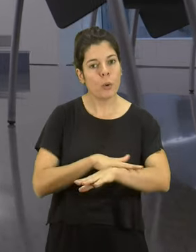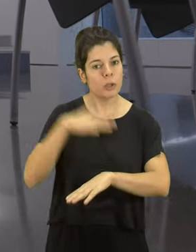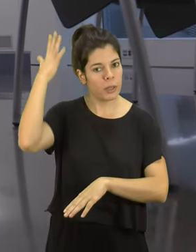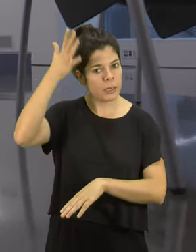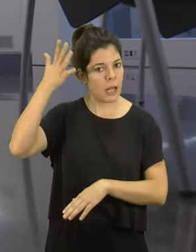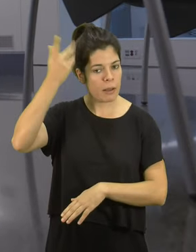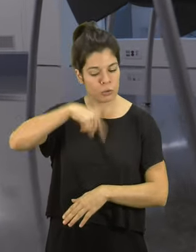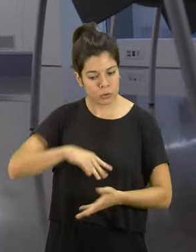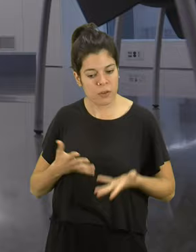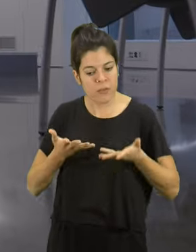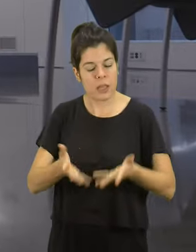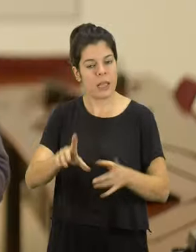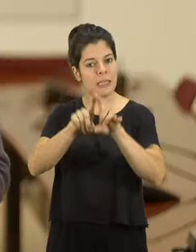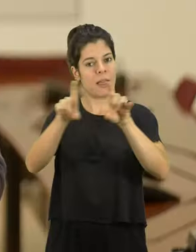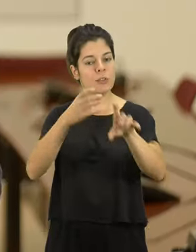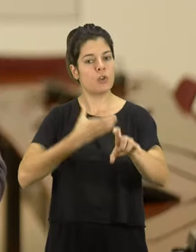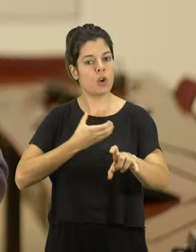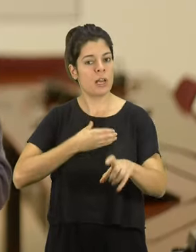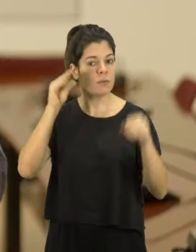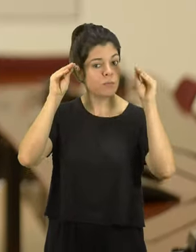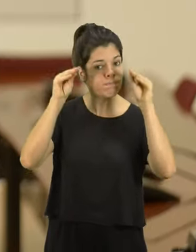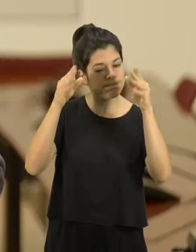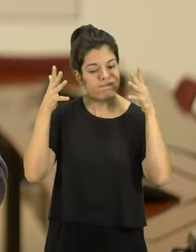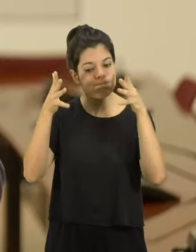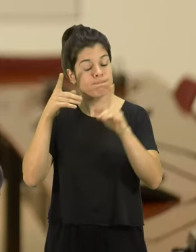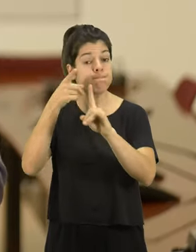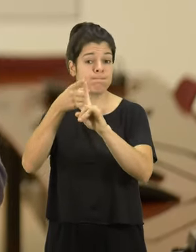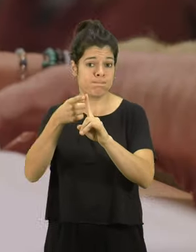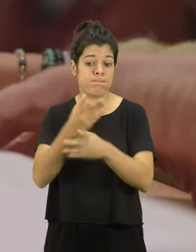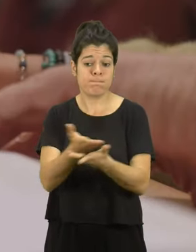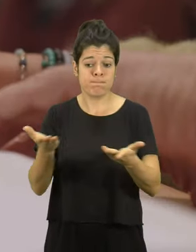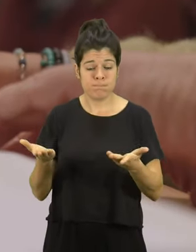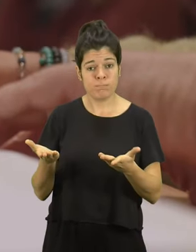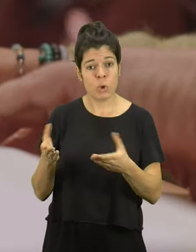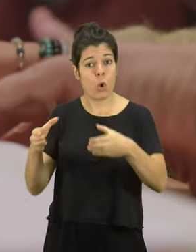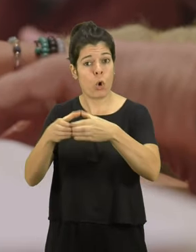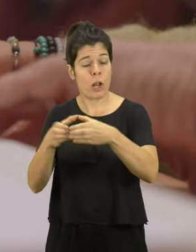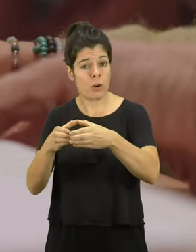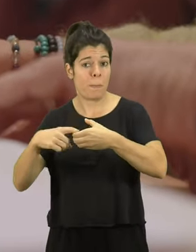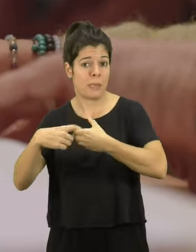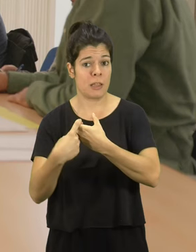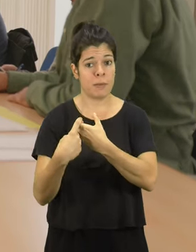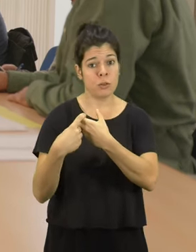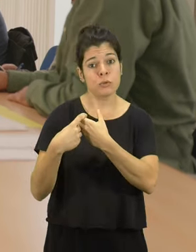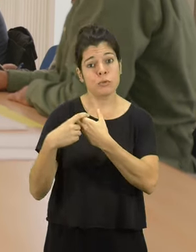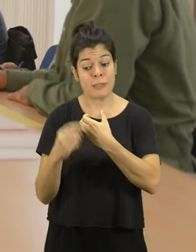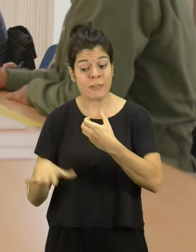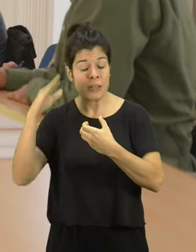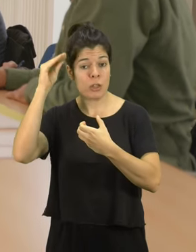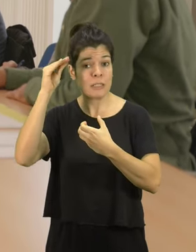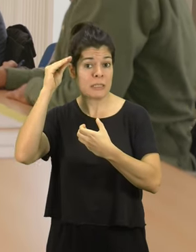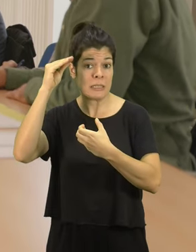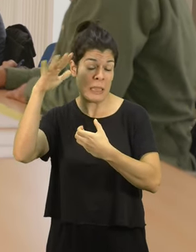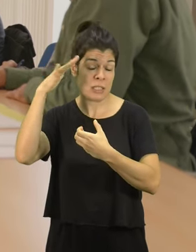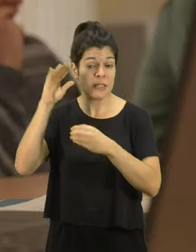Desde el Gobierno de Navarra estamos ofreciendo a las entidades locales formación y asesoramiento para que puedan constituir sus órganos municipales de participación